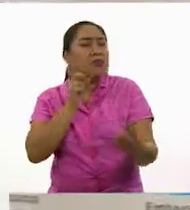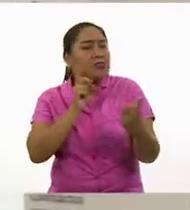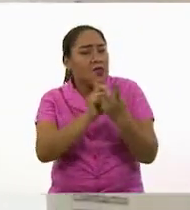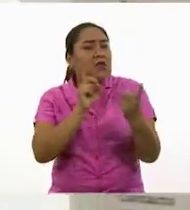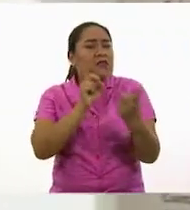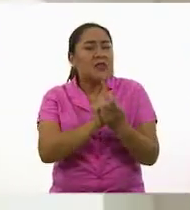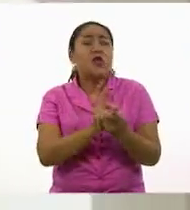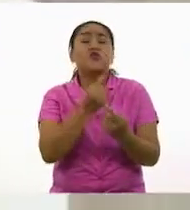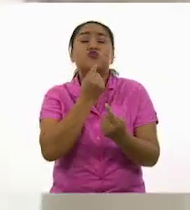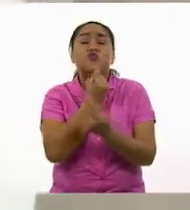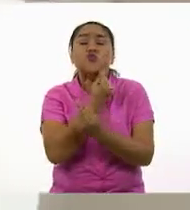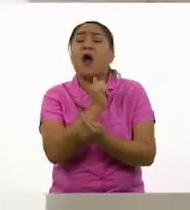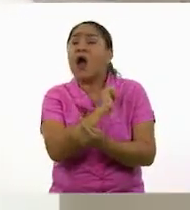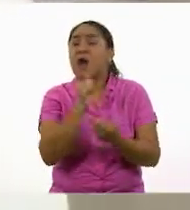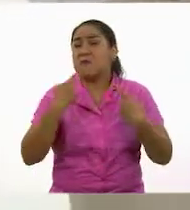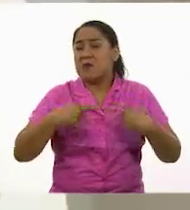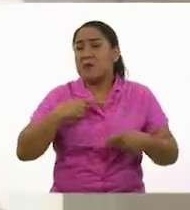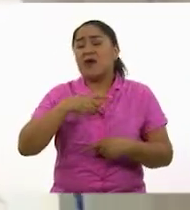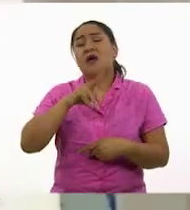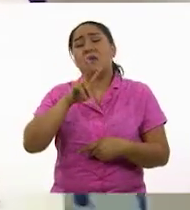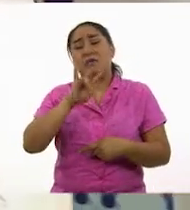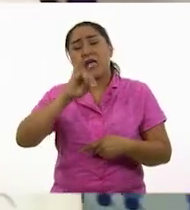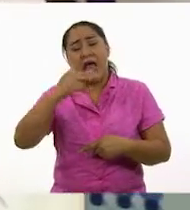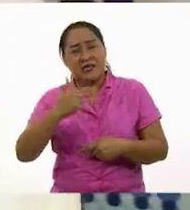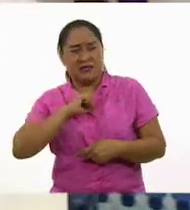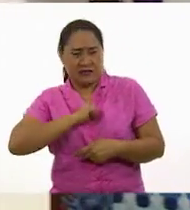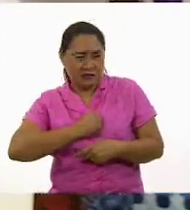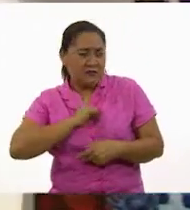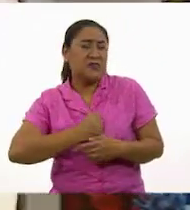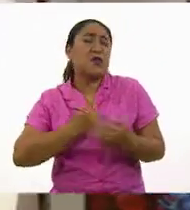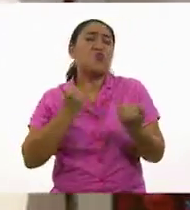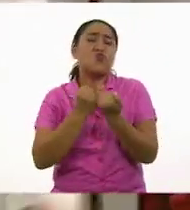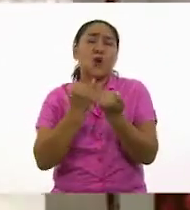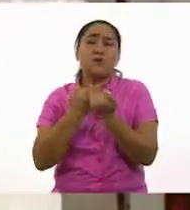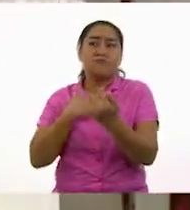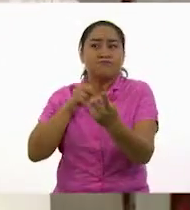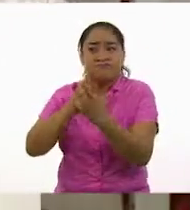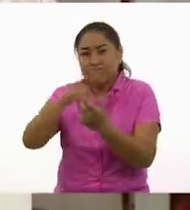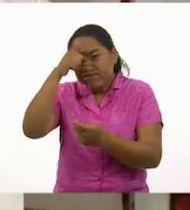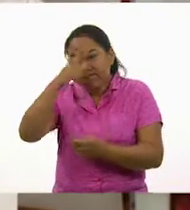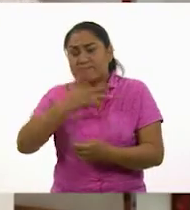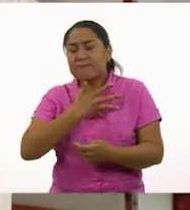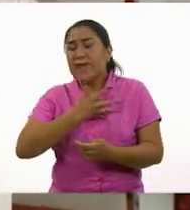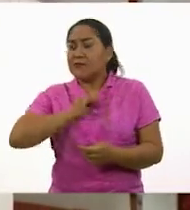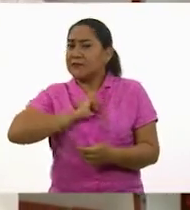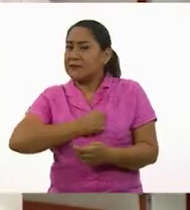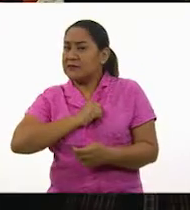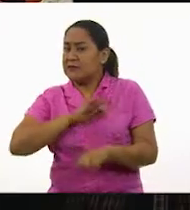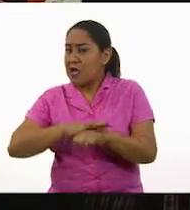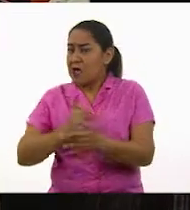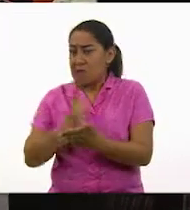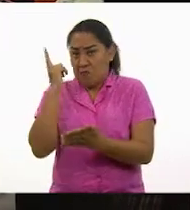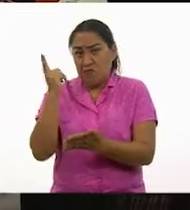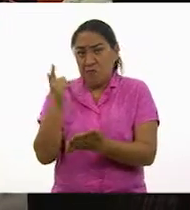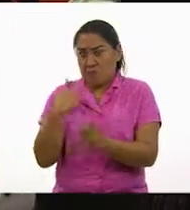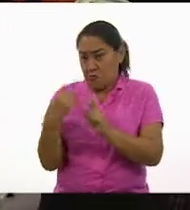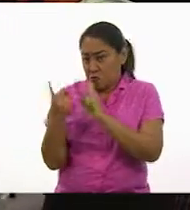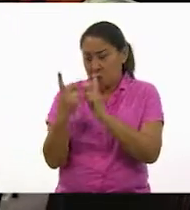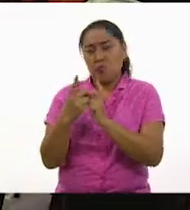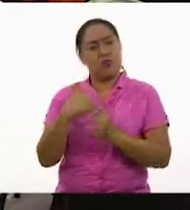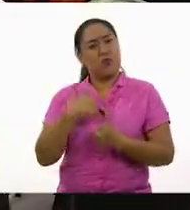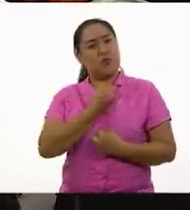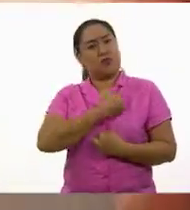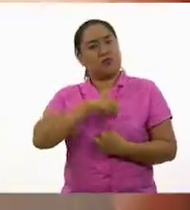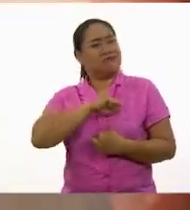VIH. Incluso con casos muy avanzados que han desarrollado sida. Y estoy completamente sana. Ya lo ven,